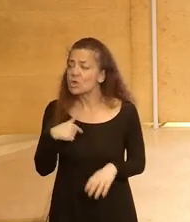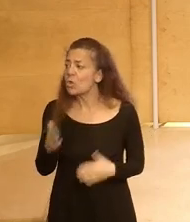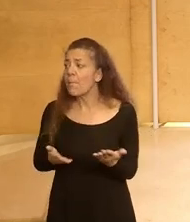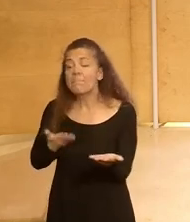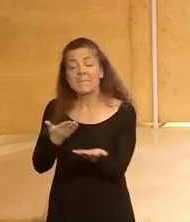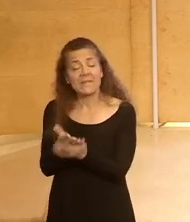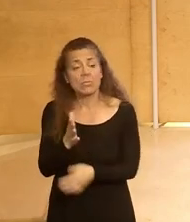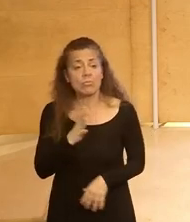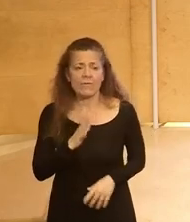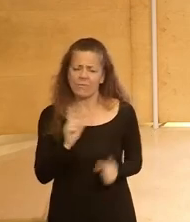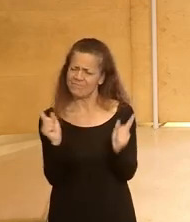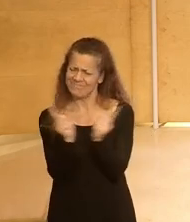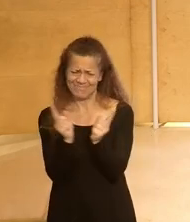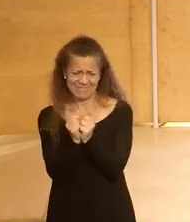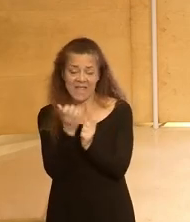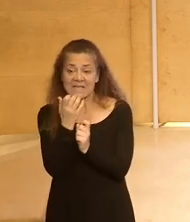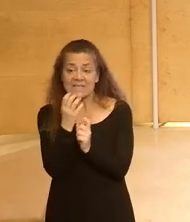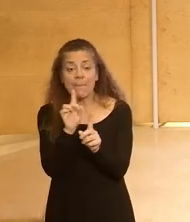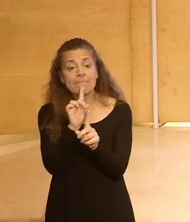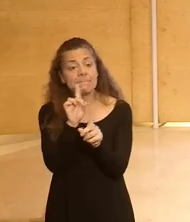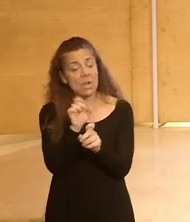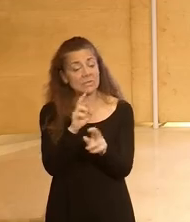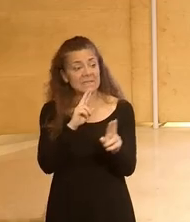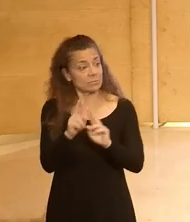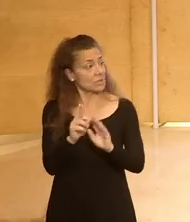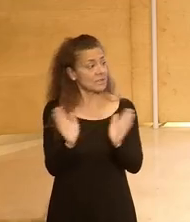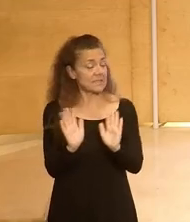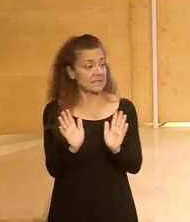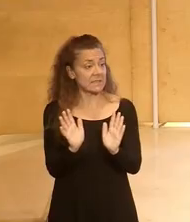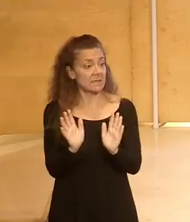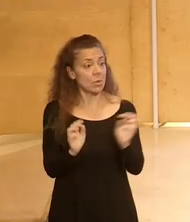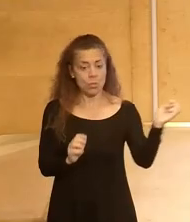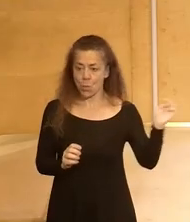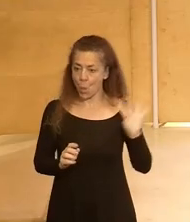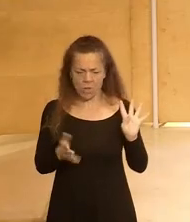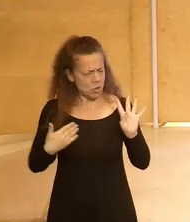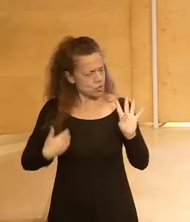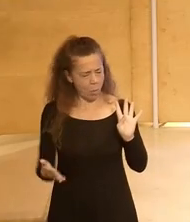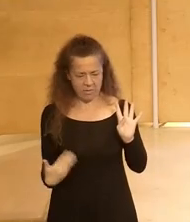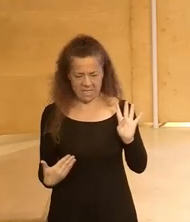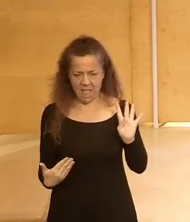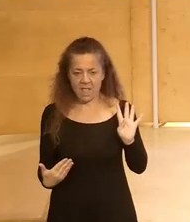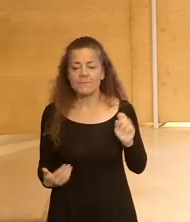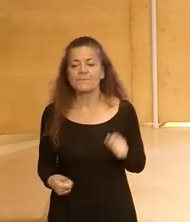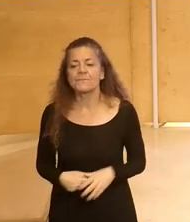pedir por favor más brevedad si hay preguntas a las que no respondéis los cuatro no pasa absolutamente nada